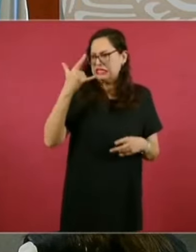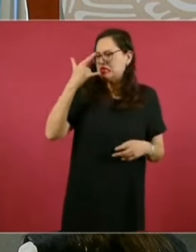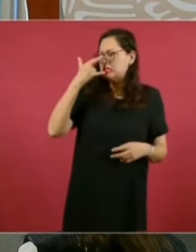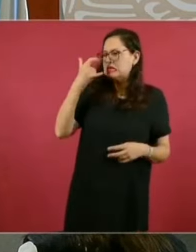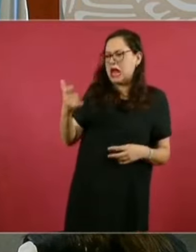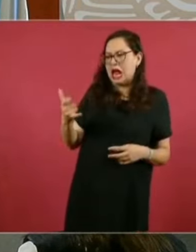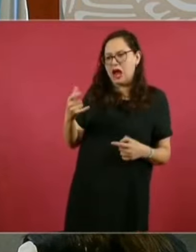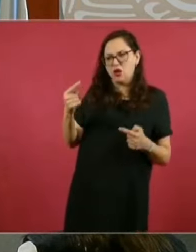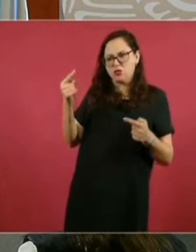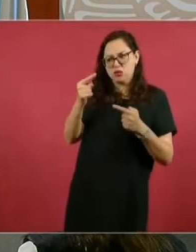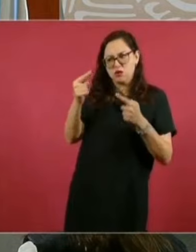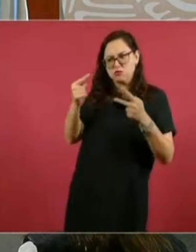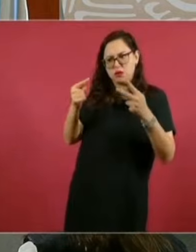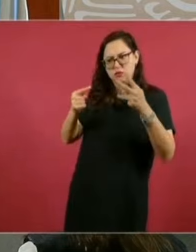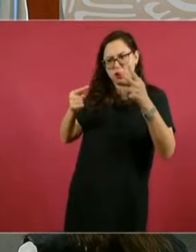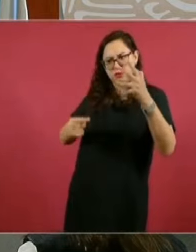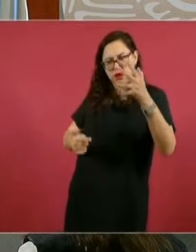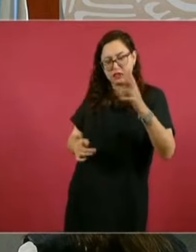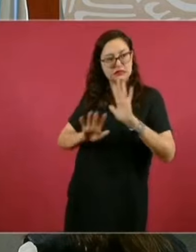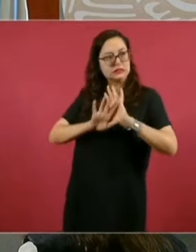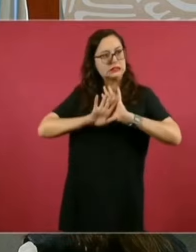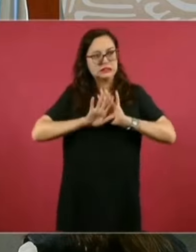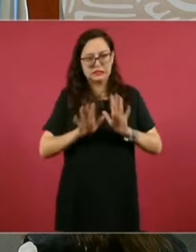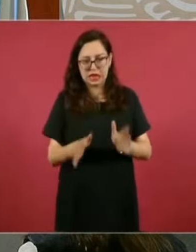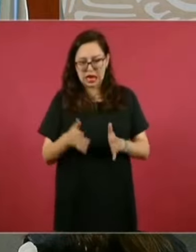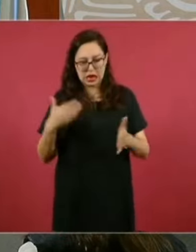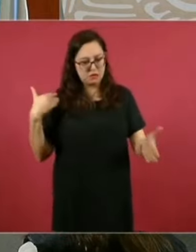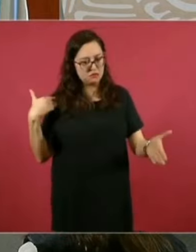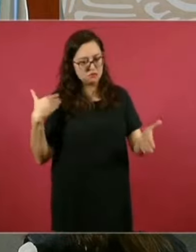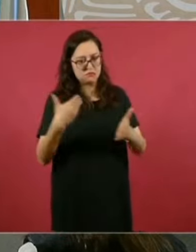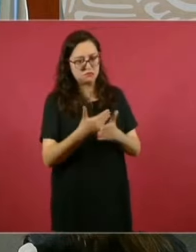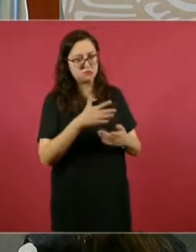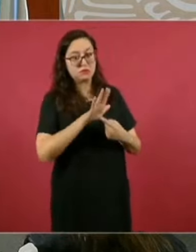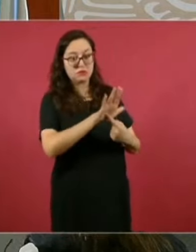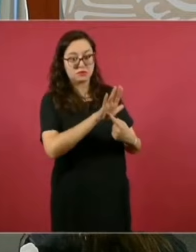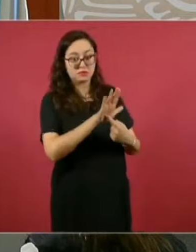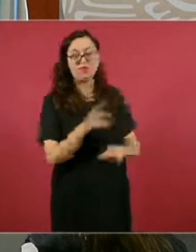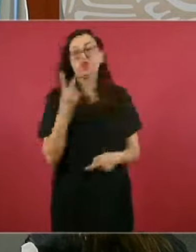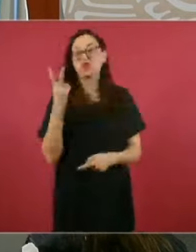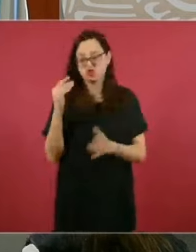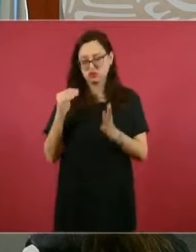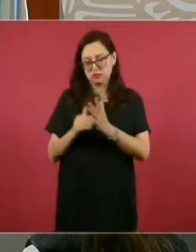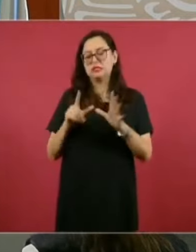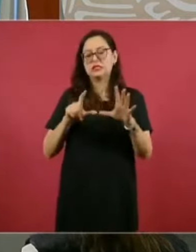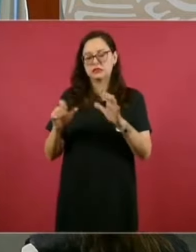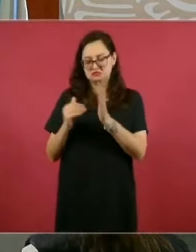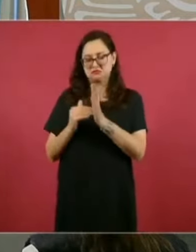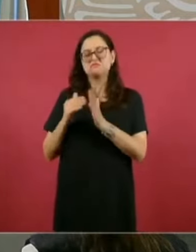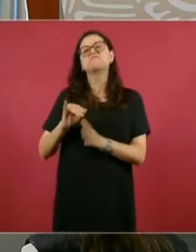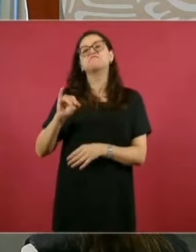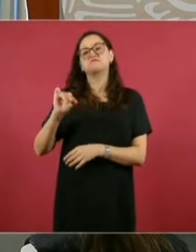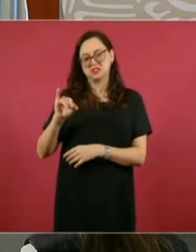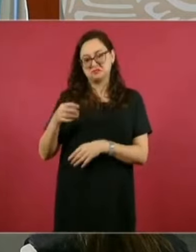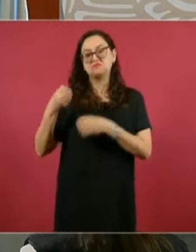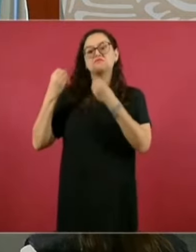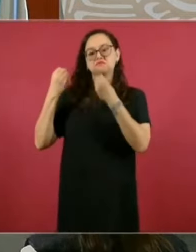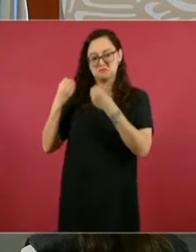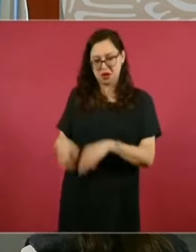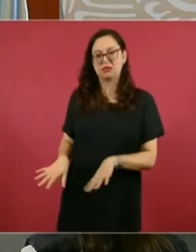hasta este momento es precisamente de dos mil 700 millones. El proceso de